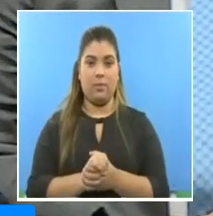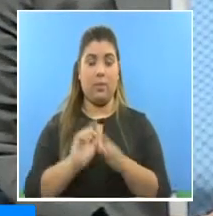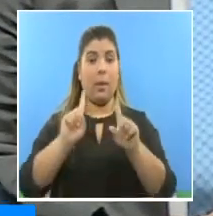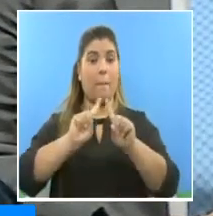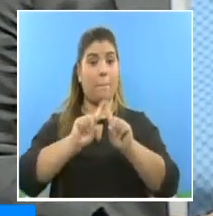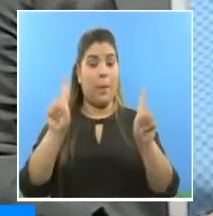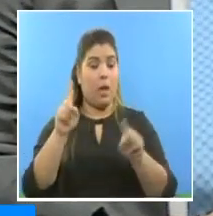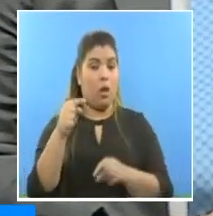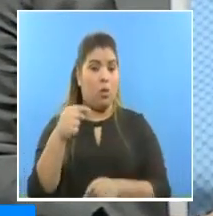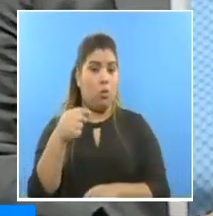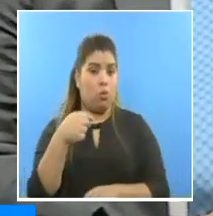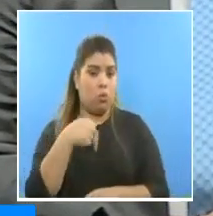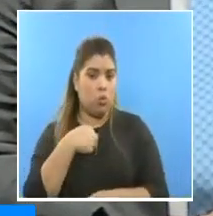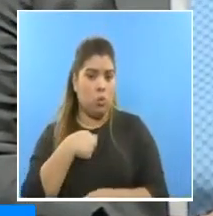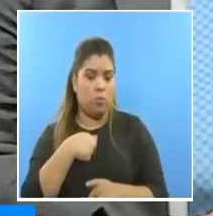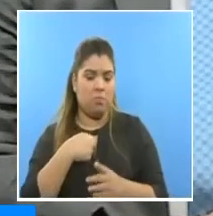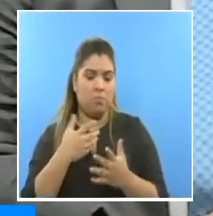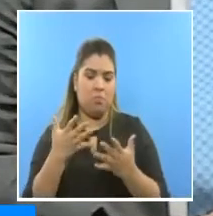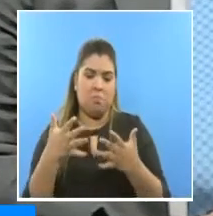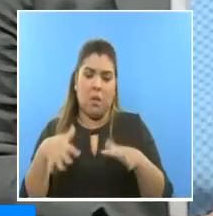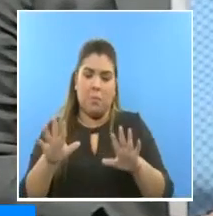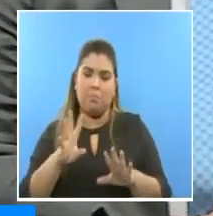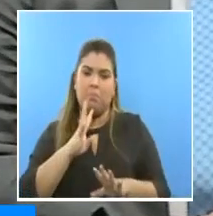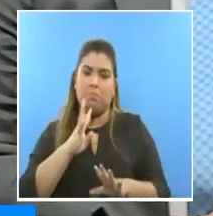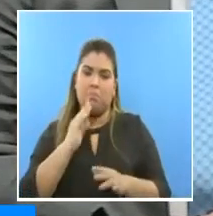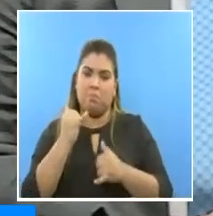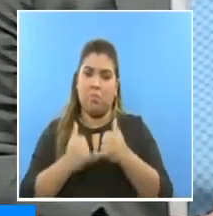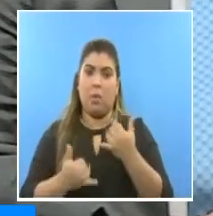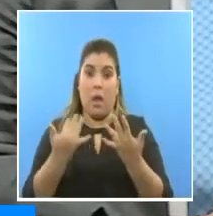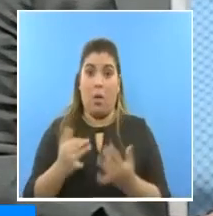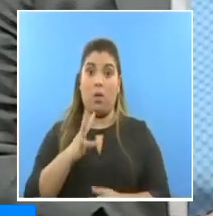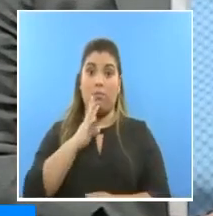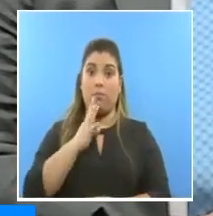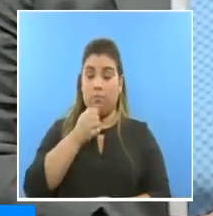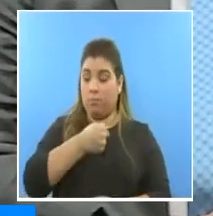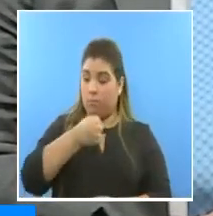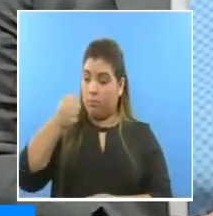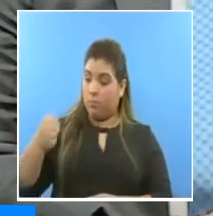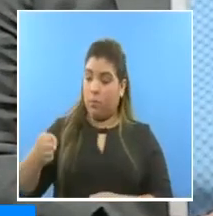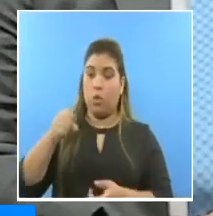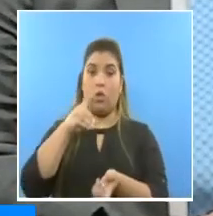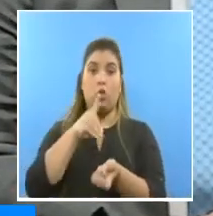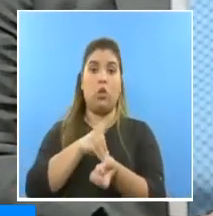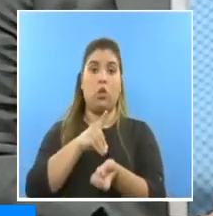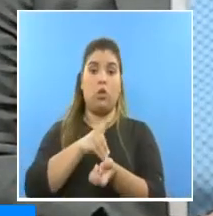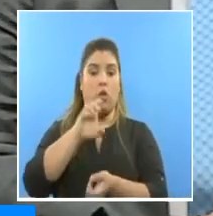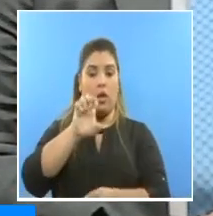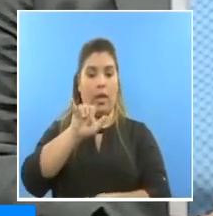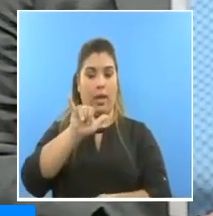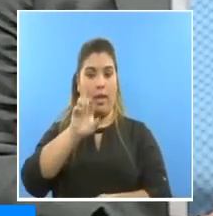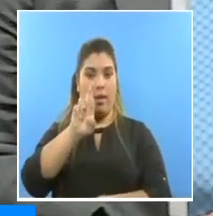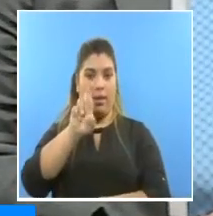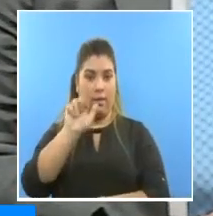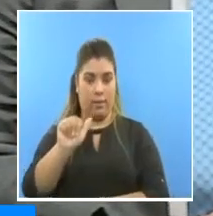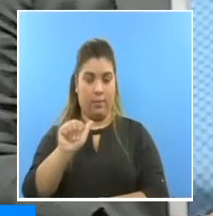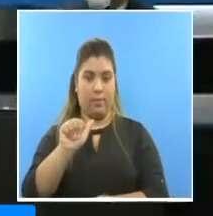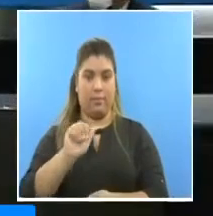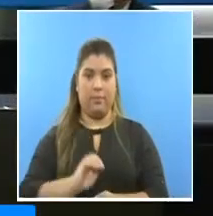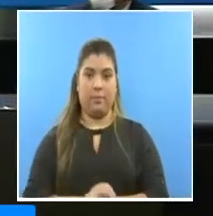sin más que decirle por el momento, quiero darle la palabra a la doctora Eira Ruiz.